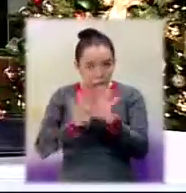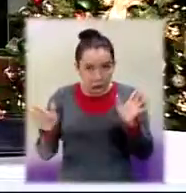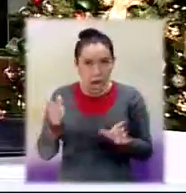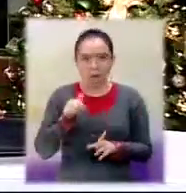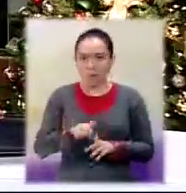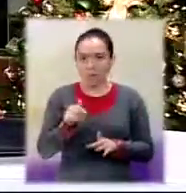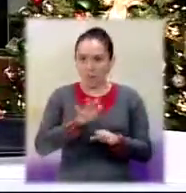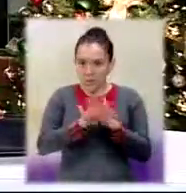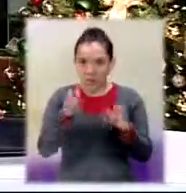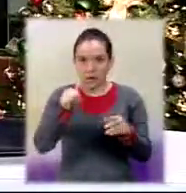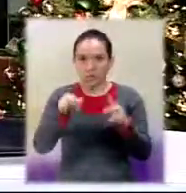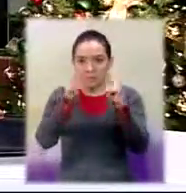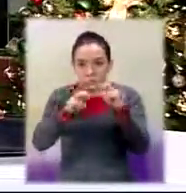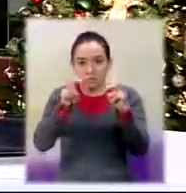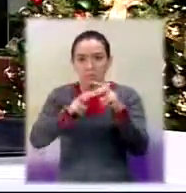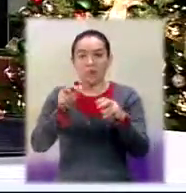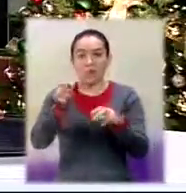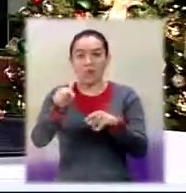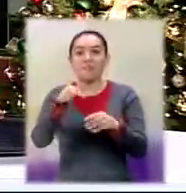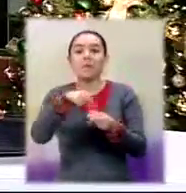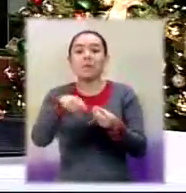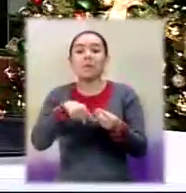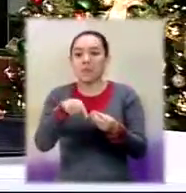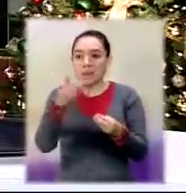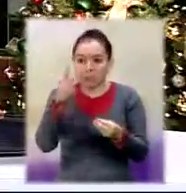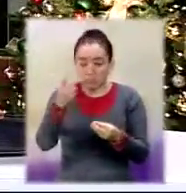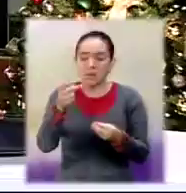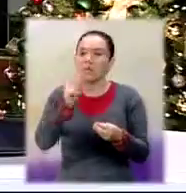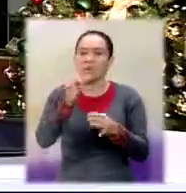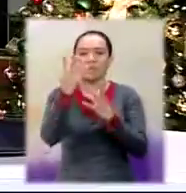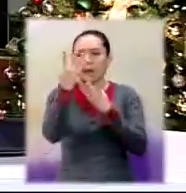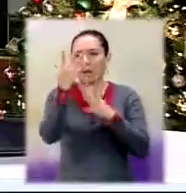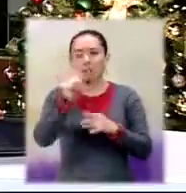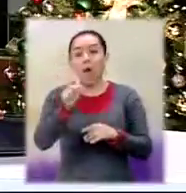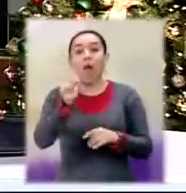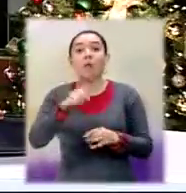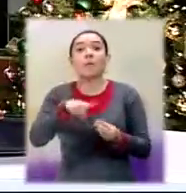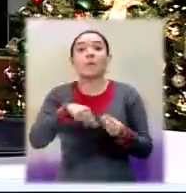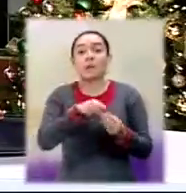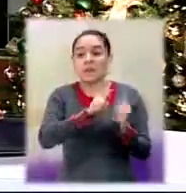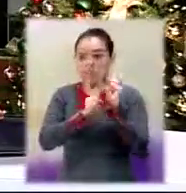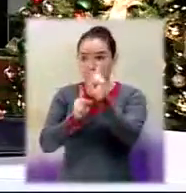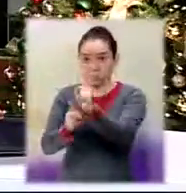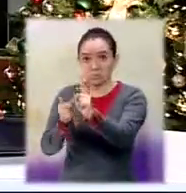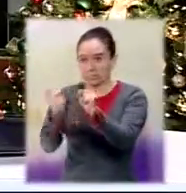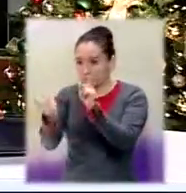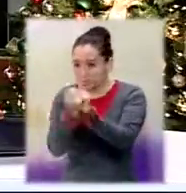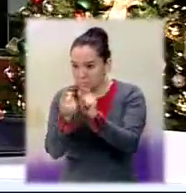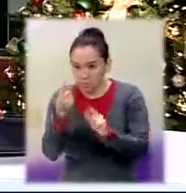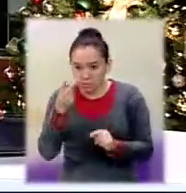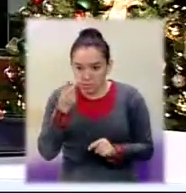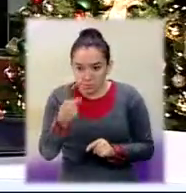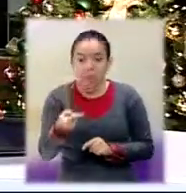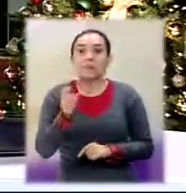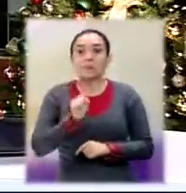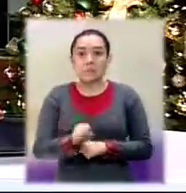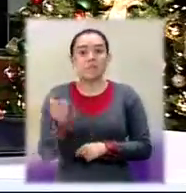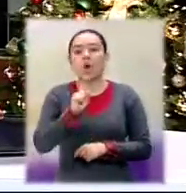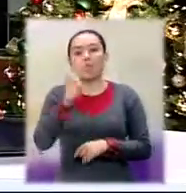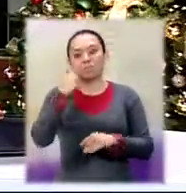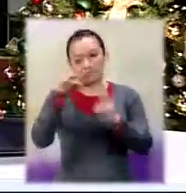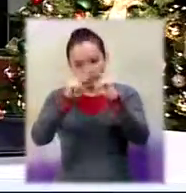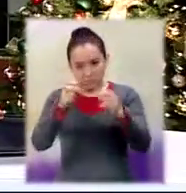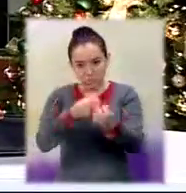logren identificar o hay algún otro procedimiento? Efectivamente, lo que sucedió es de que a las cinco de la tarde fueron localizados los